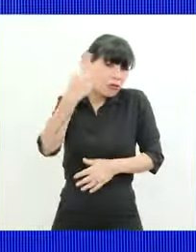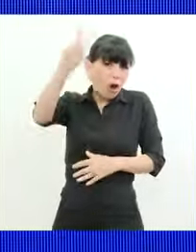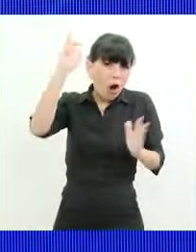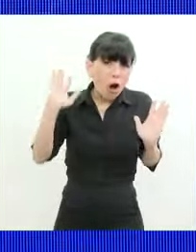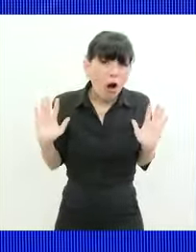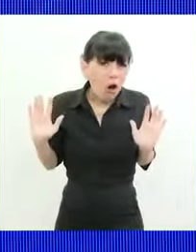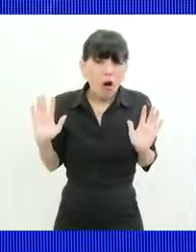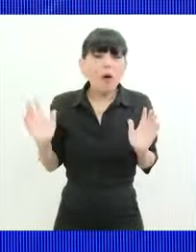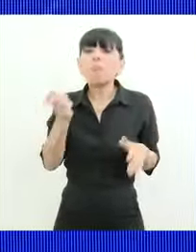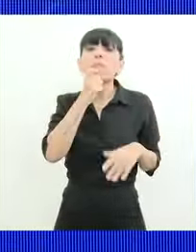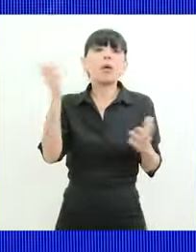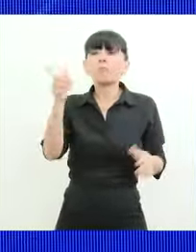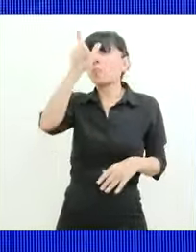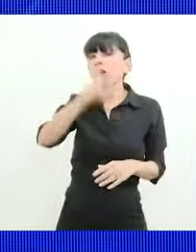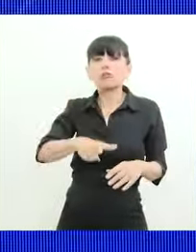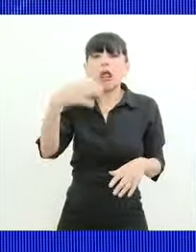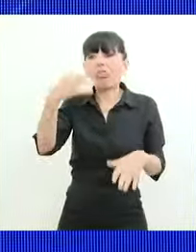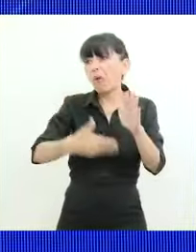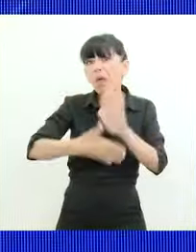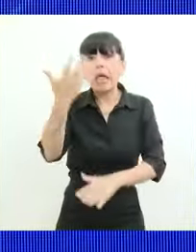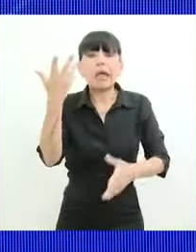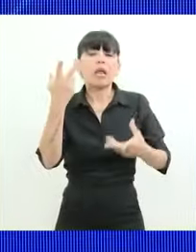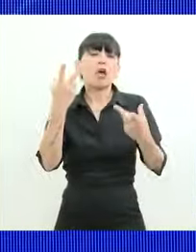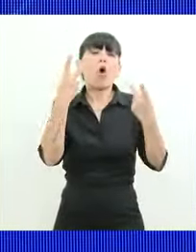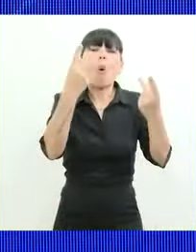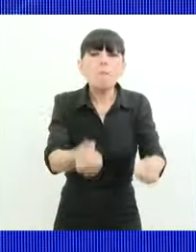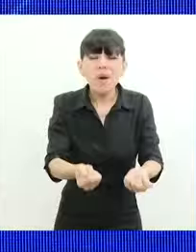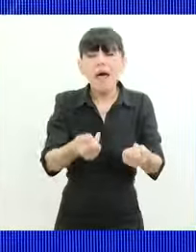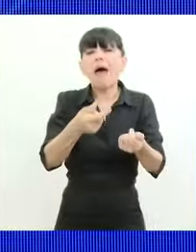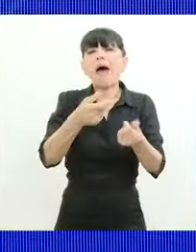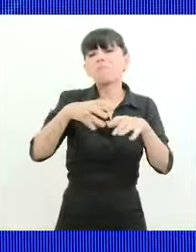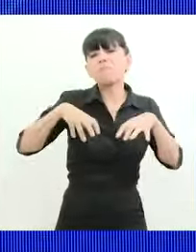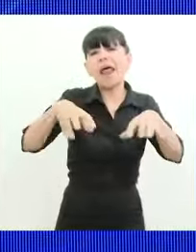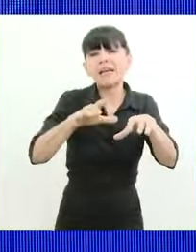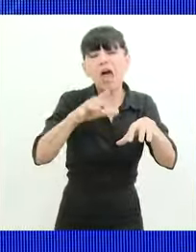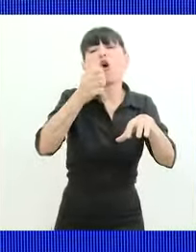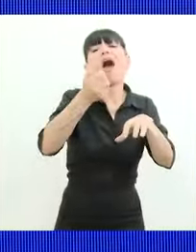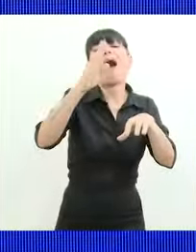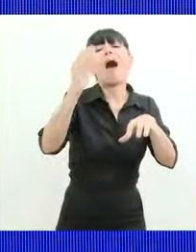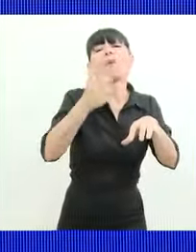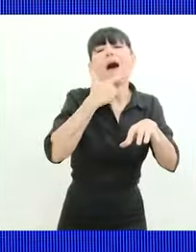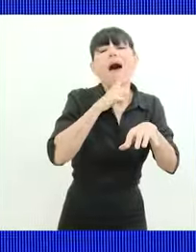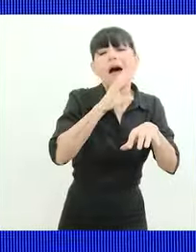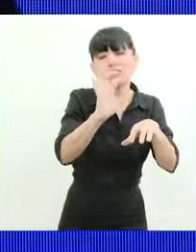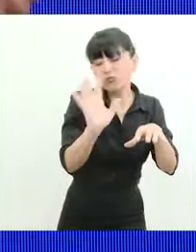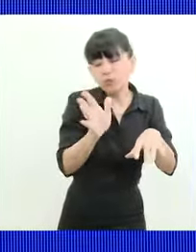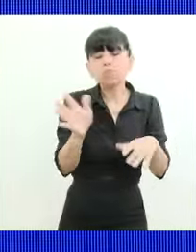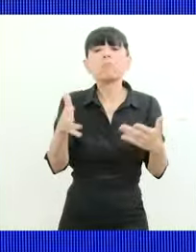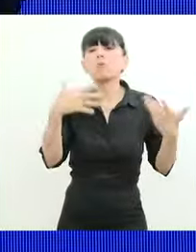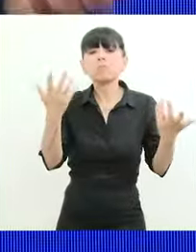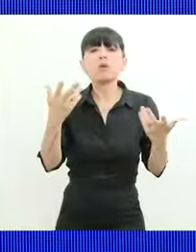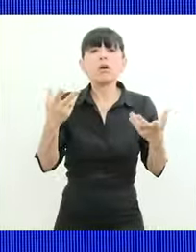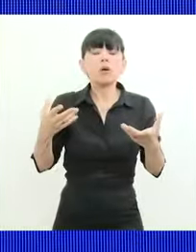un carnicero que tiene que ir al mercado de abasto o a un verdulero que tiene que ir al mercado de abasto o un carnicero que tiene un frigorífico pagar